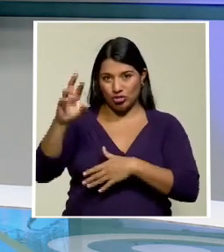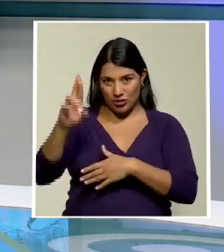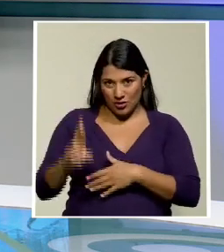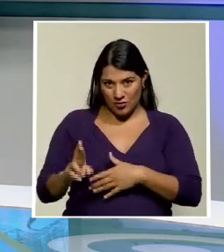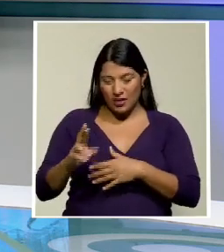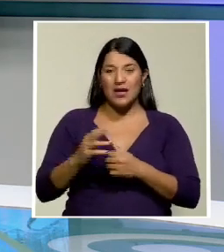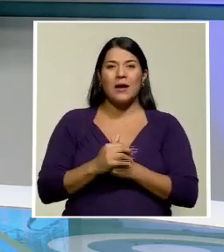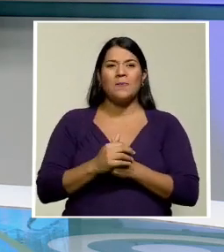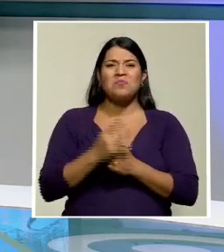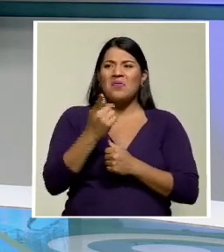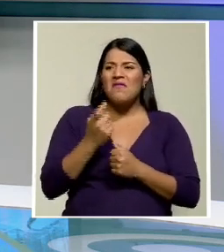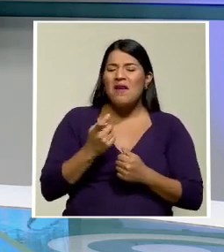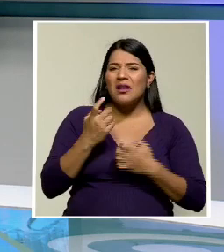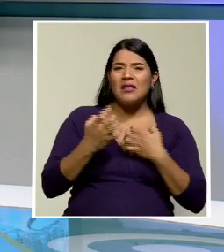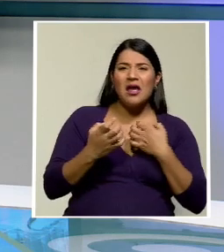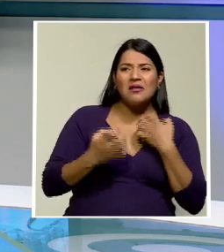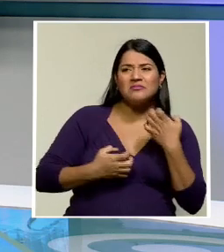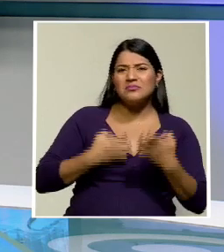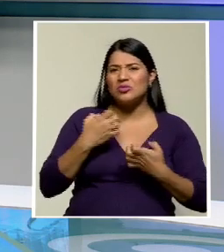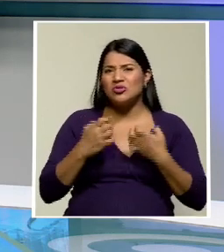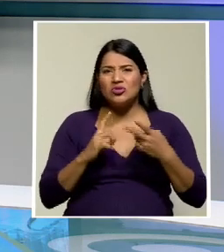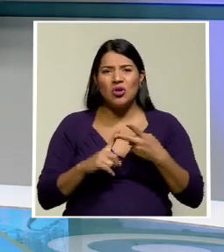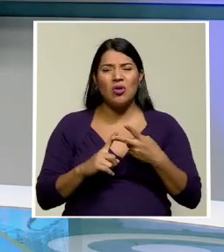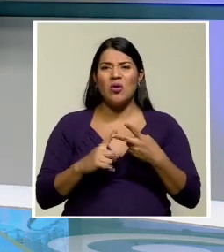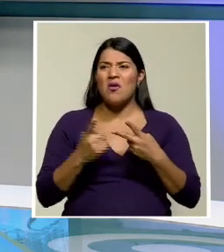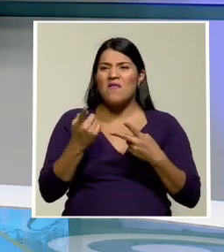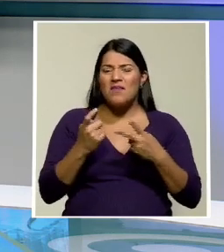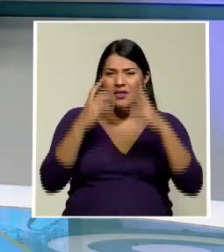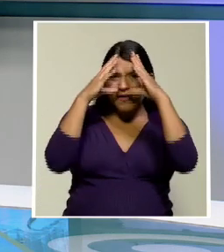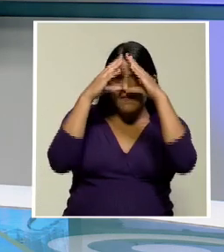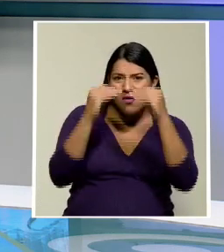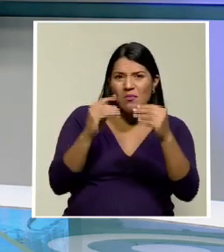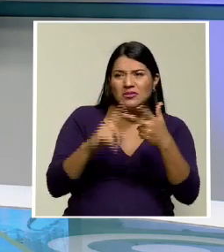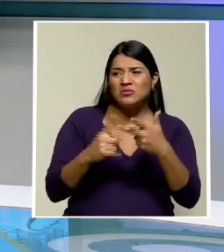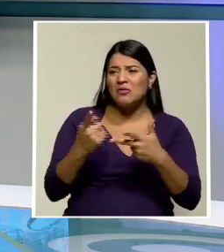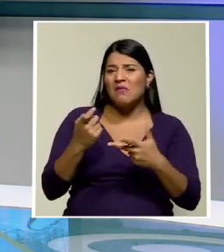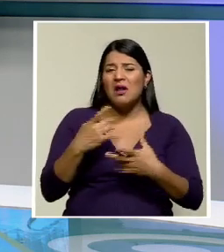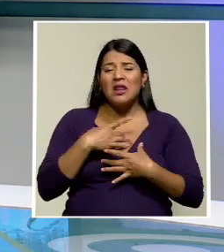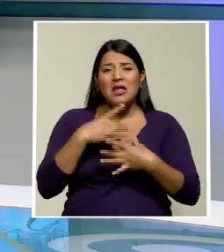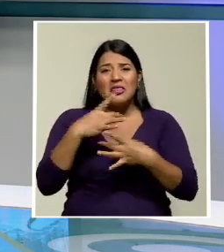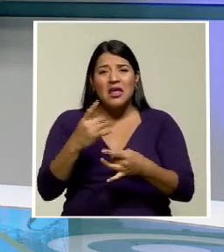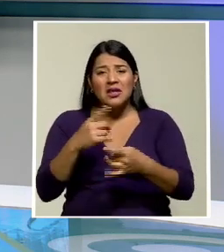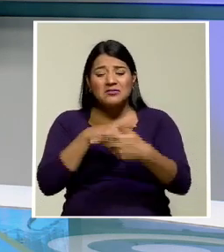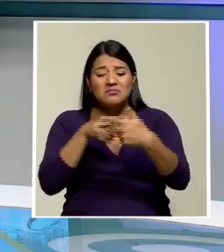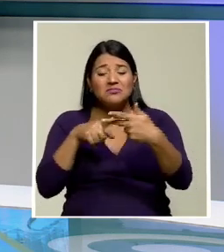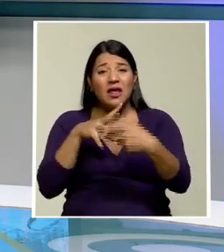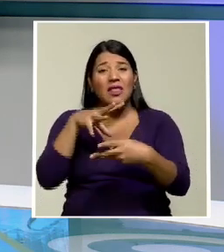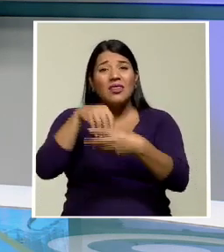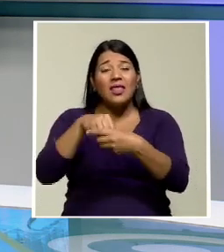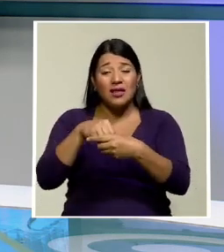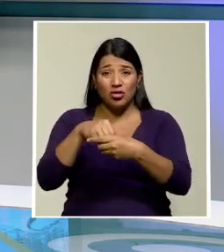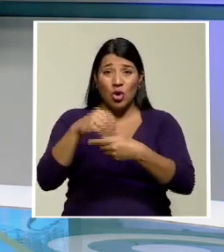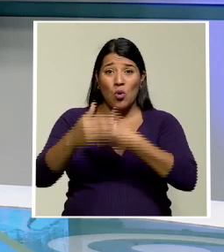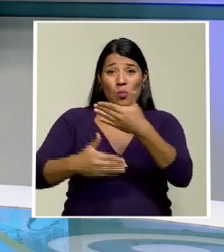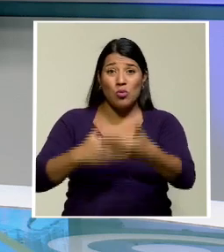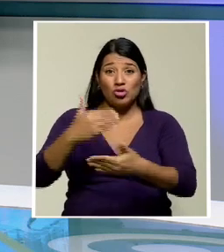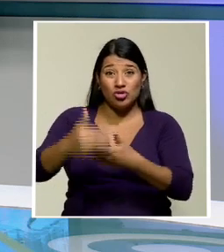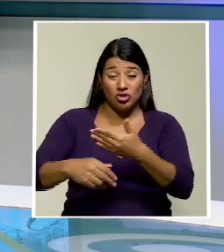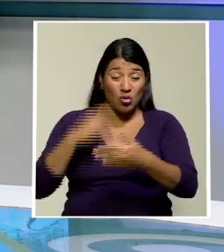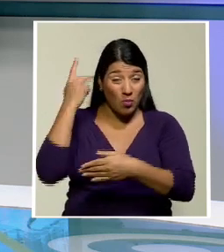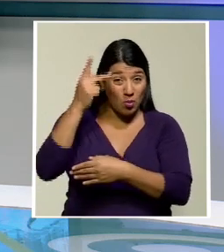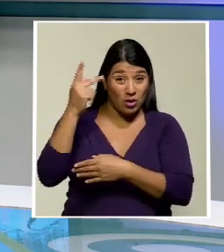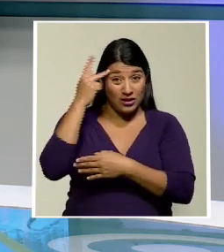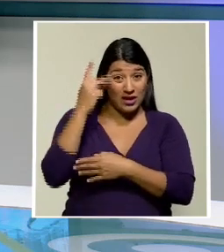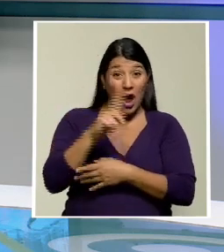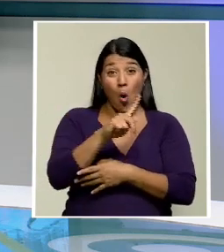desmotivación, los sentimientos negativos y el desinterés forman parte del cuadro político que se dibuja, casi un mes después de que inició la campaña